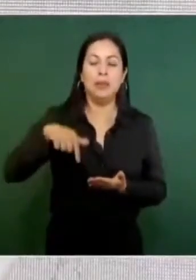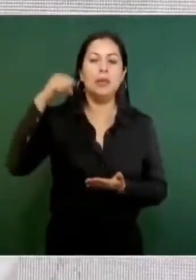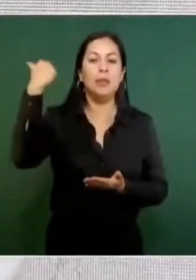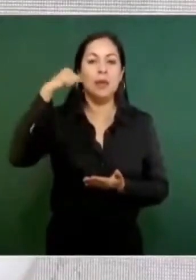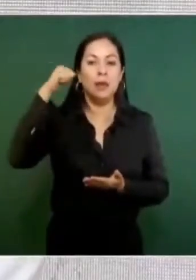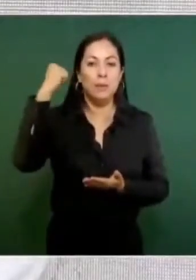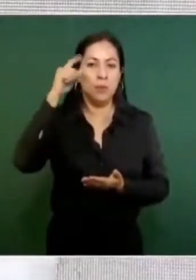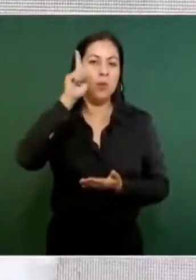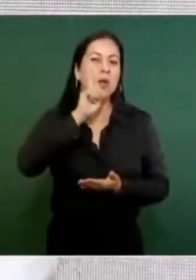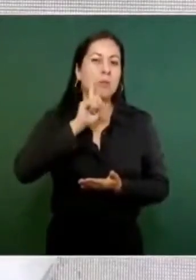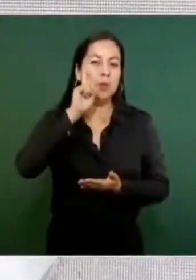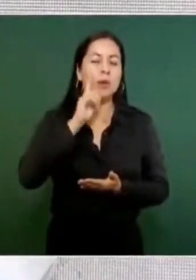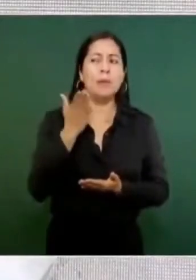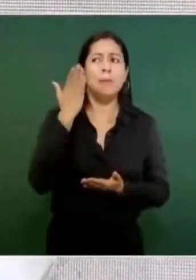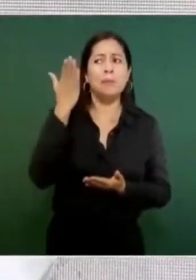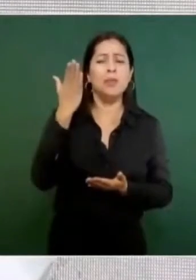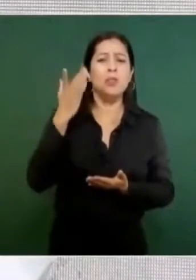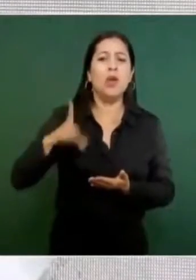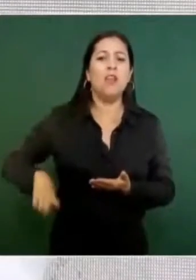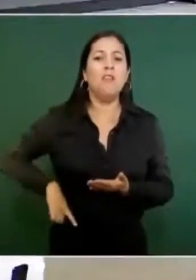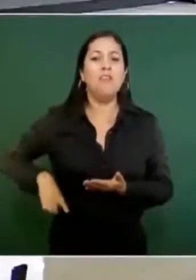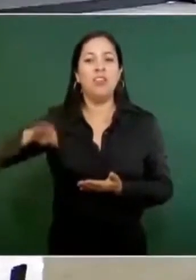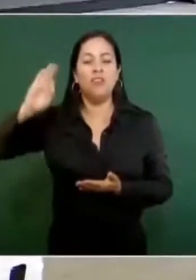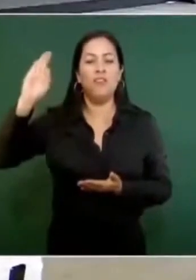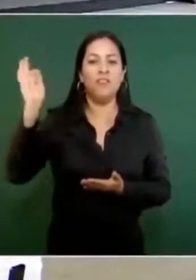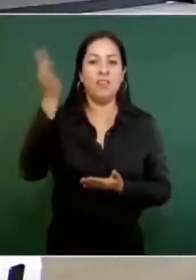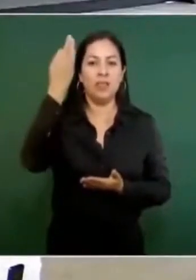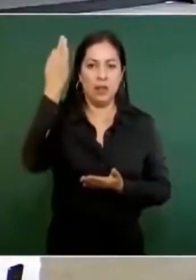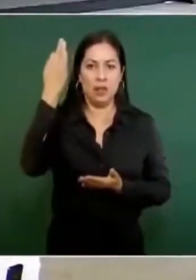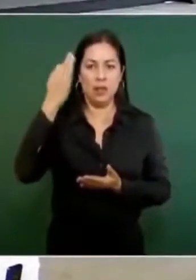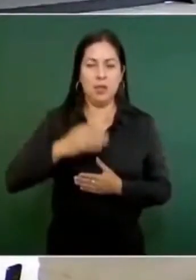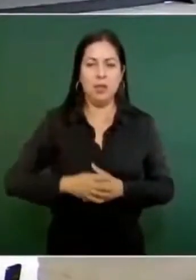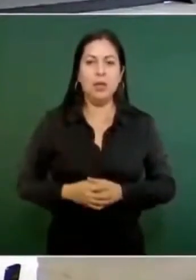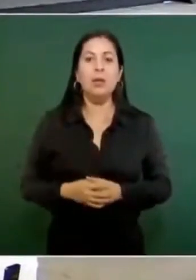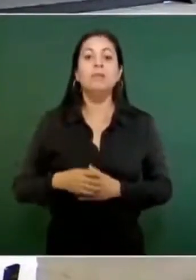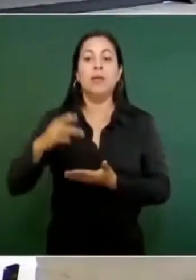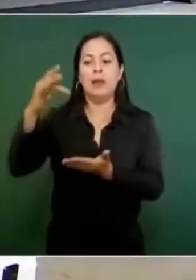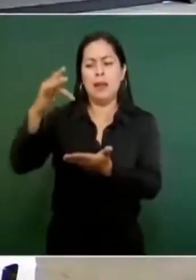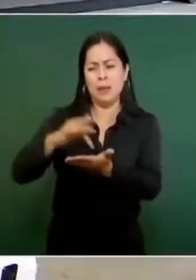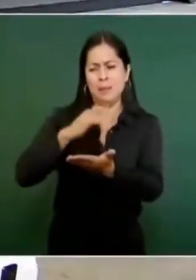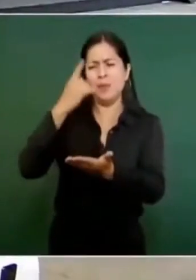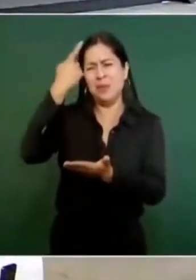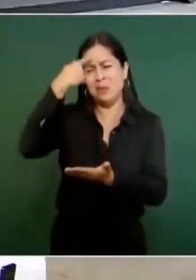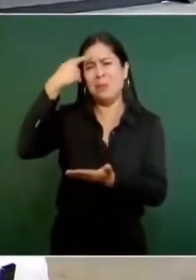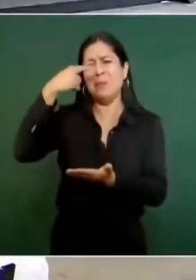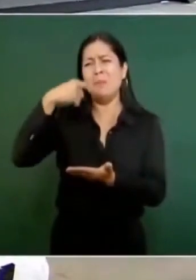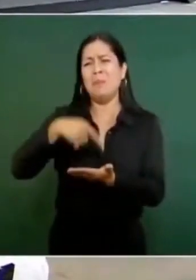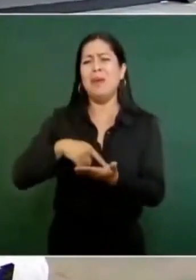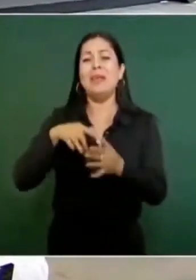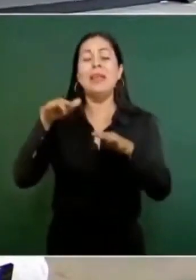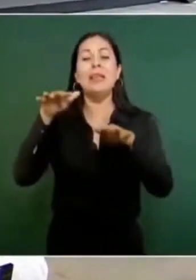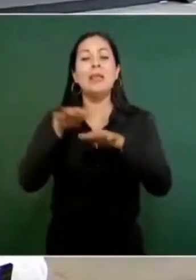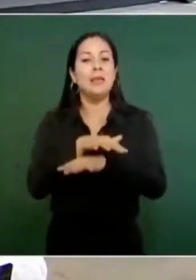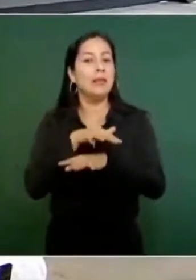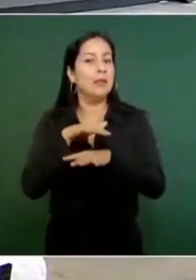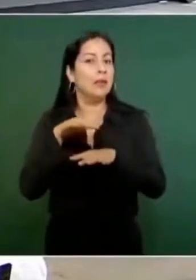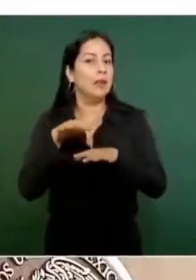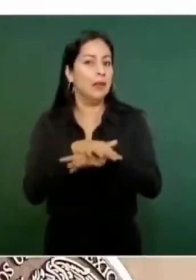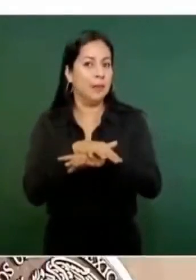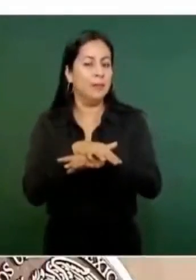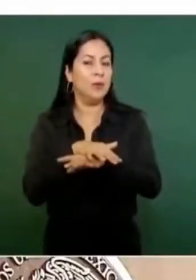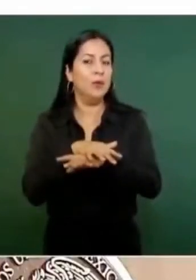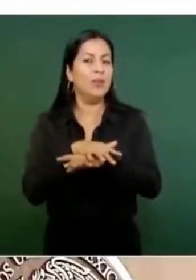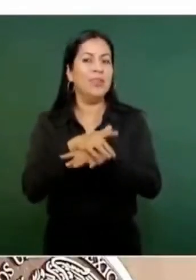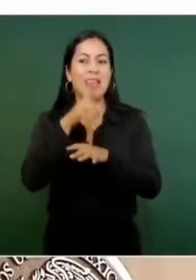solicitó al gobierno federal el apoyo para la restitución del